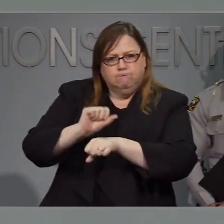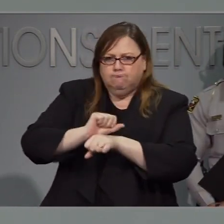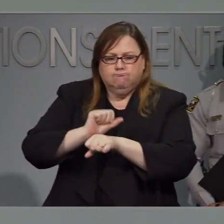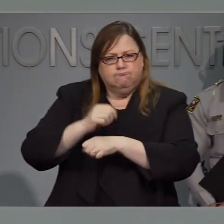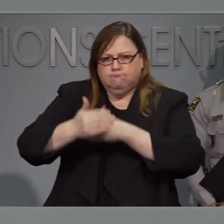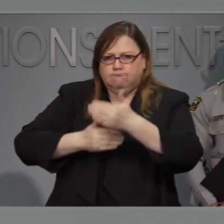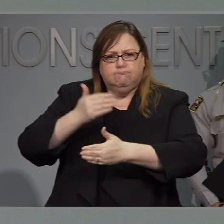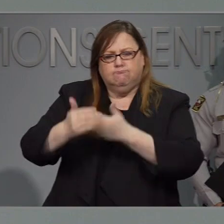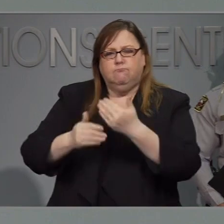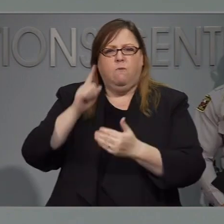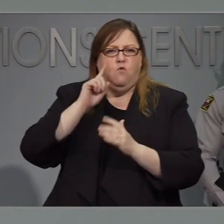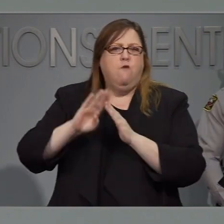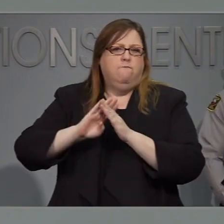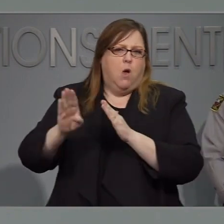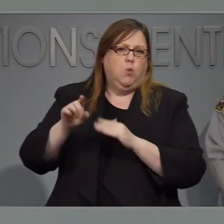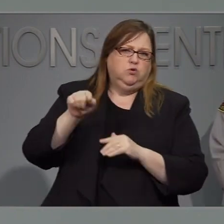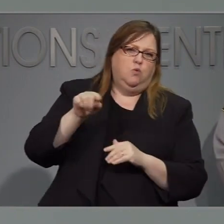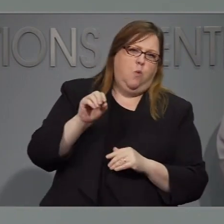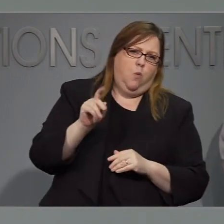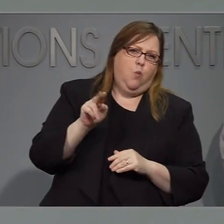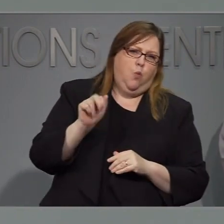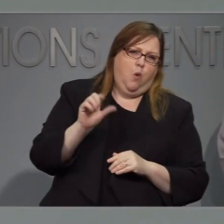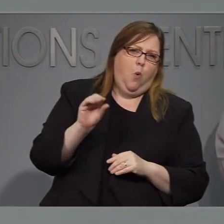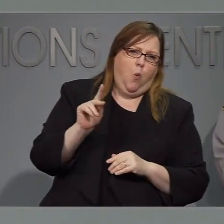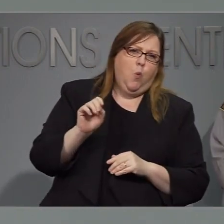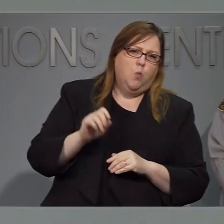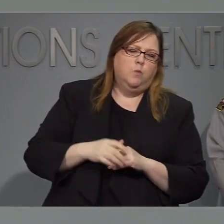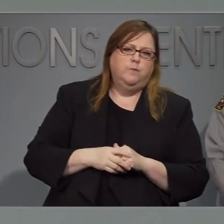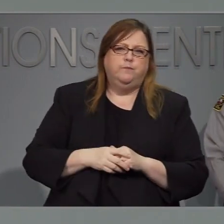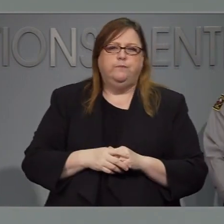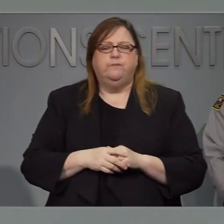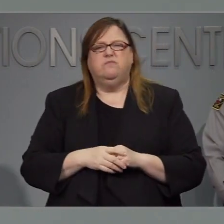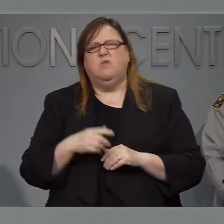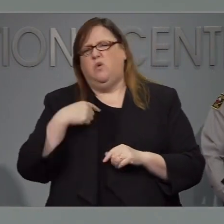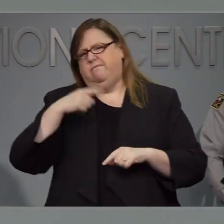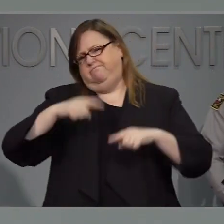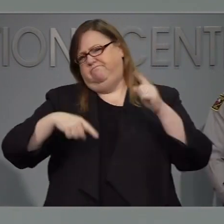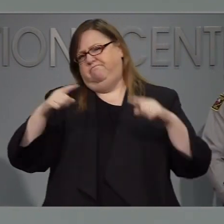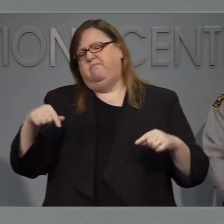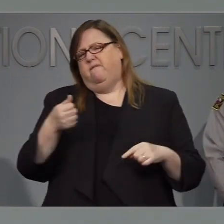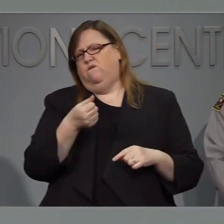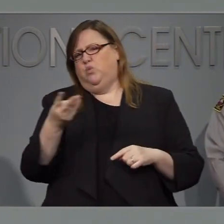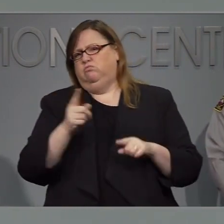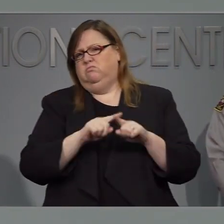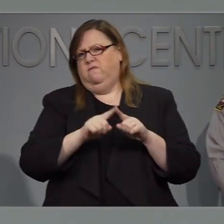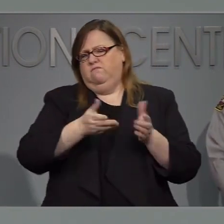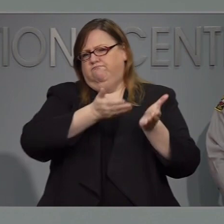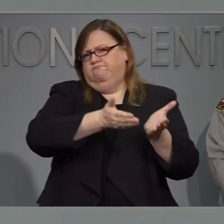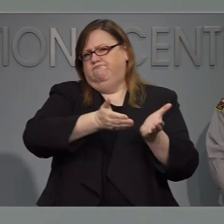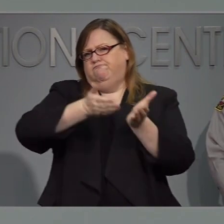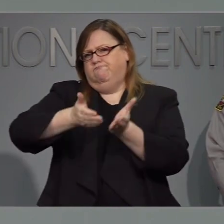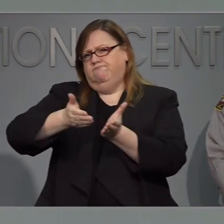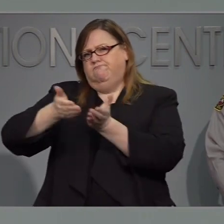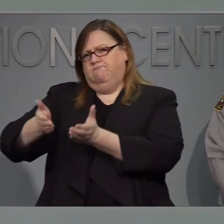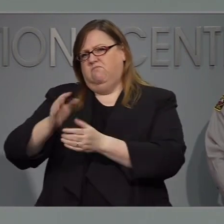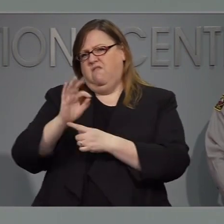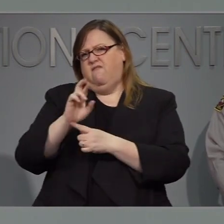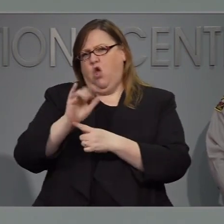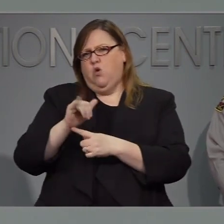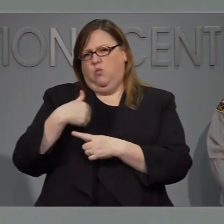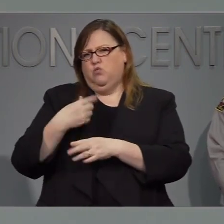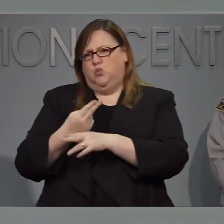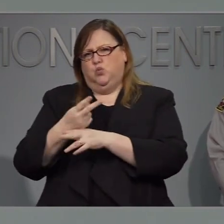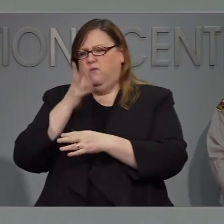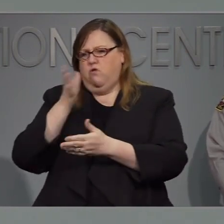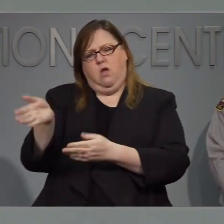con el los esfuerzos de evacuaciones. Tenemos varios transbordadores que podemos utilizar.